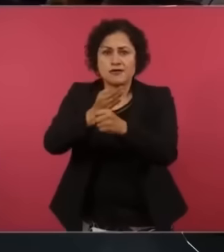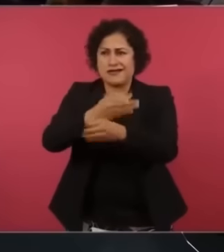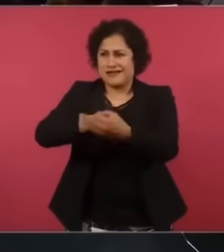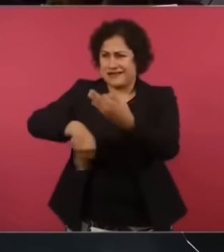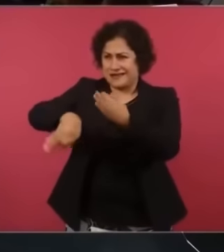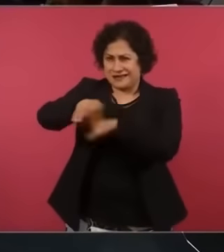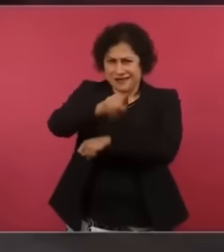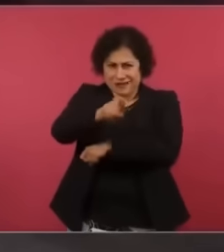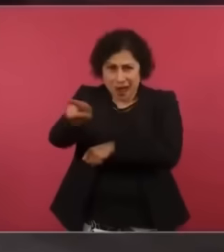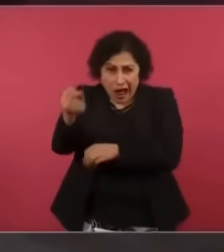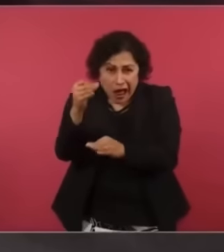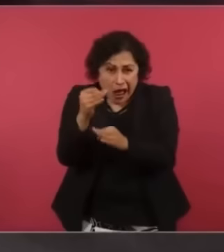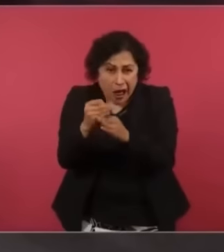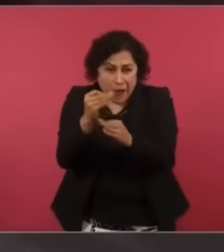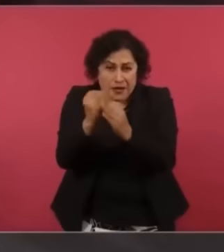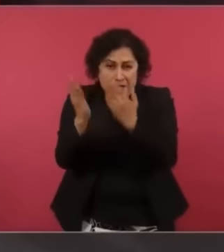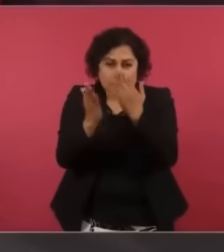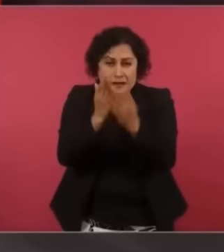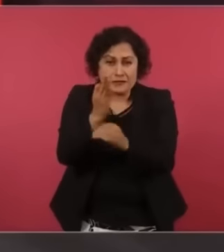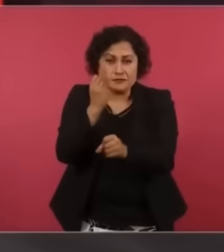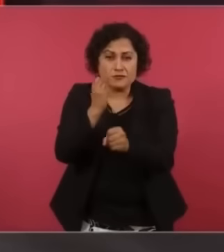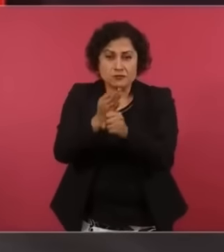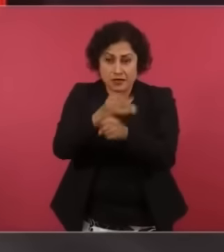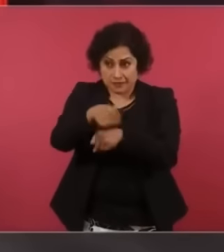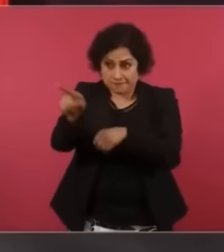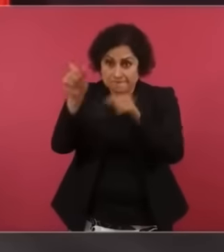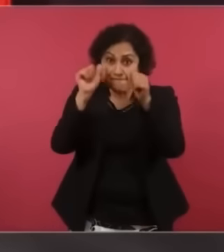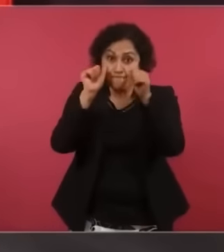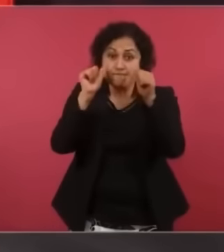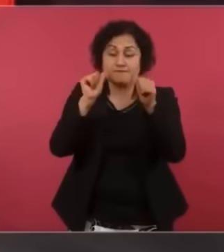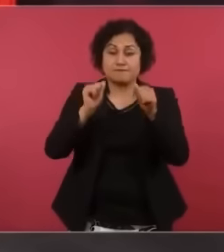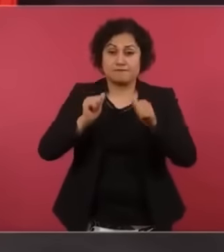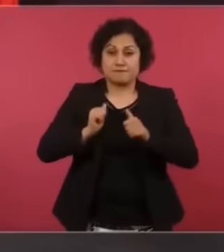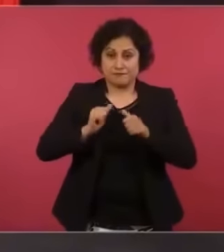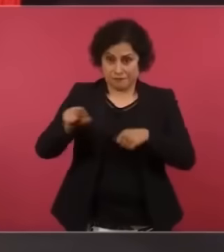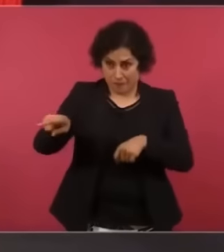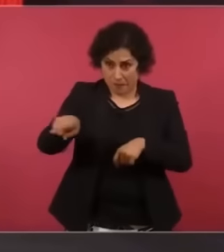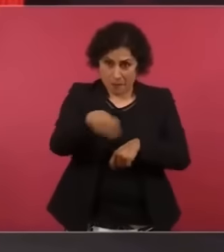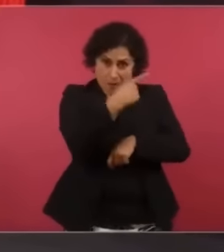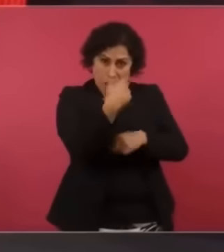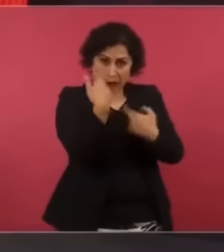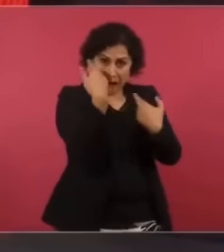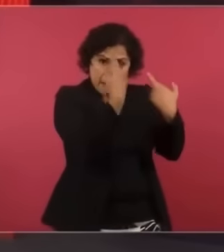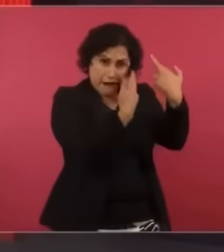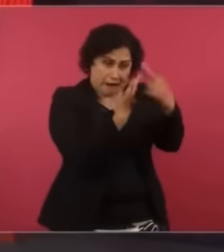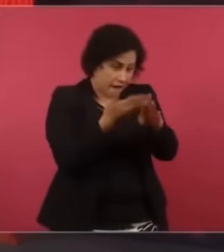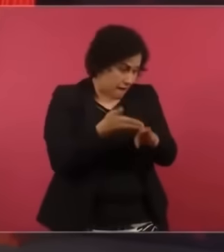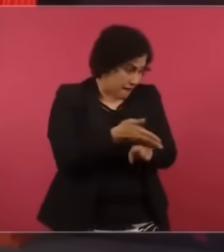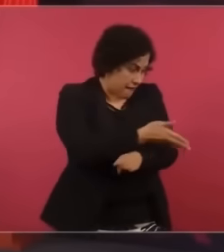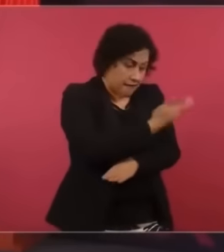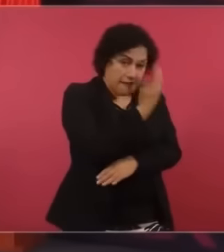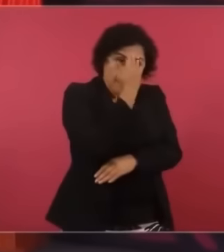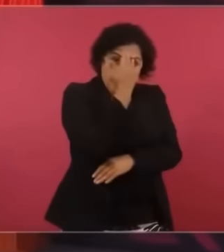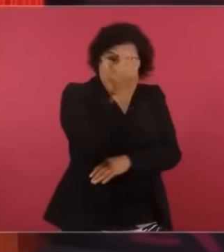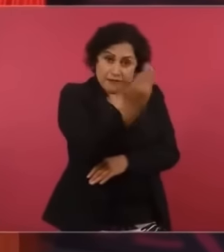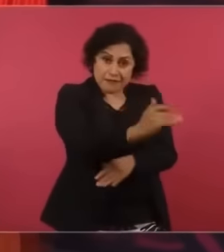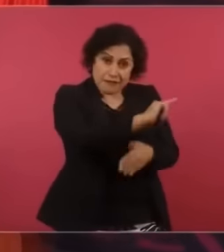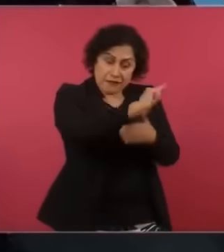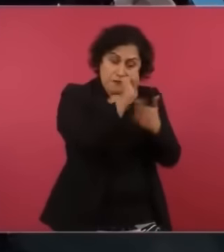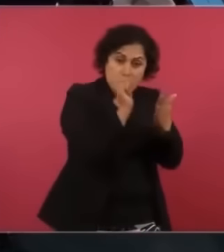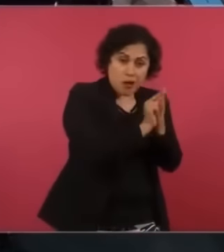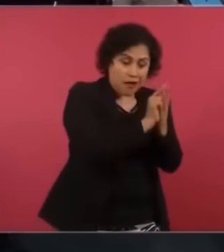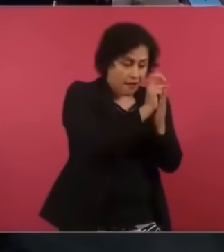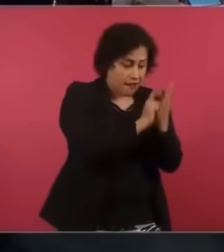estudiantes, revisen las reformas